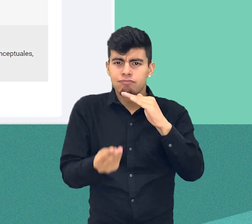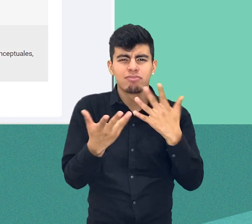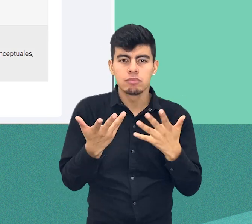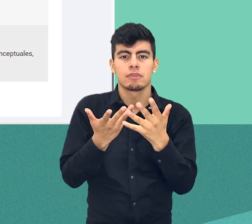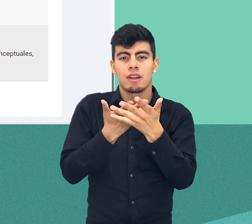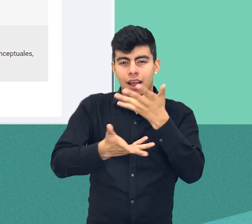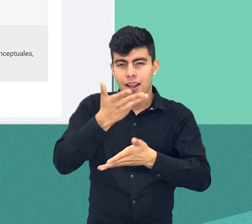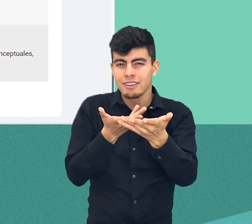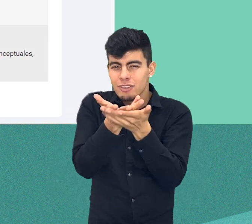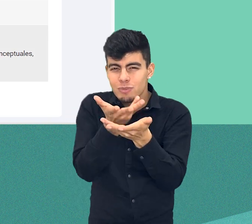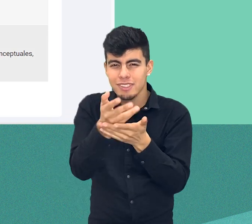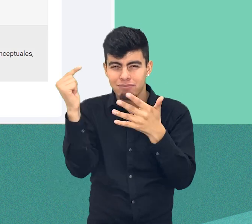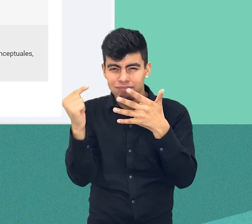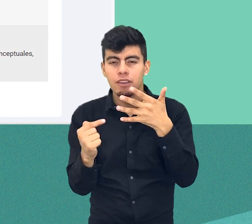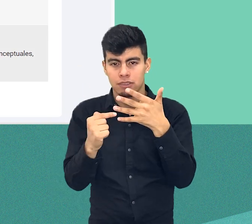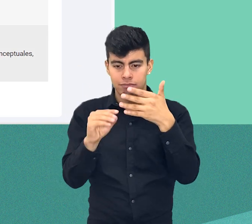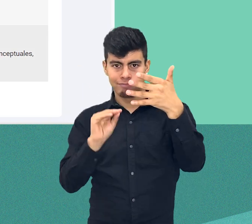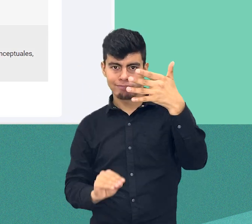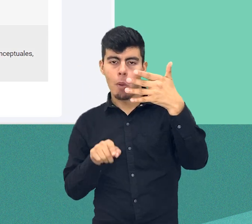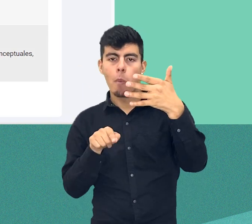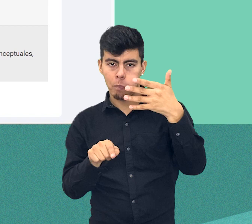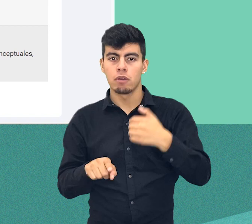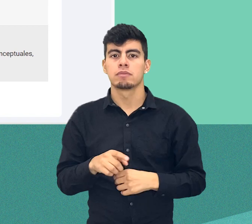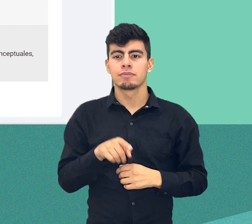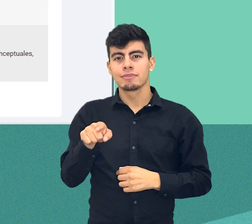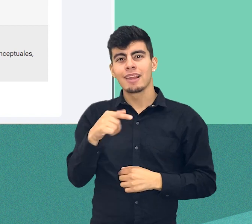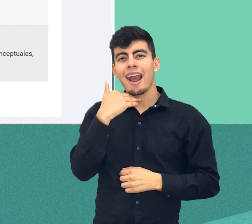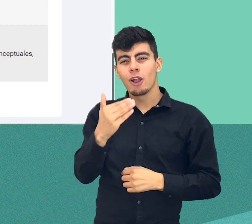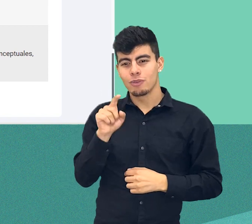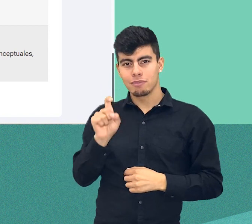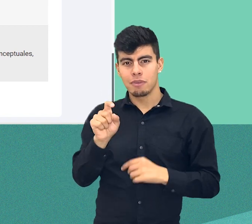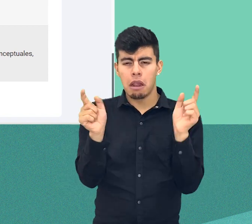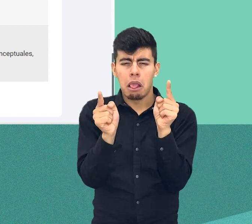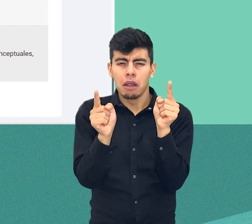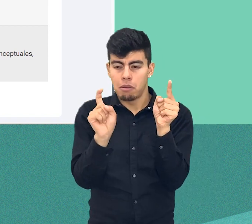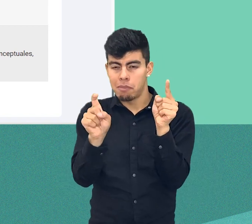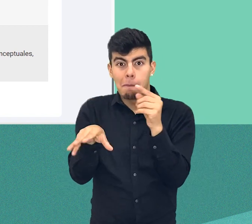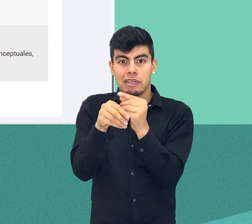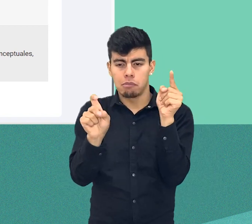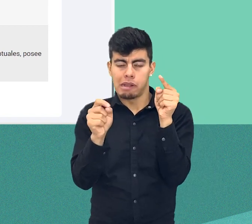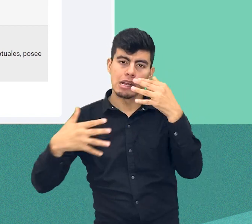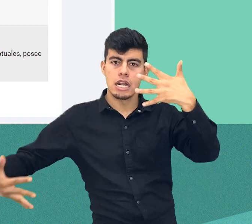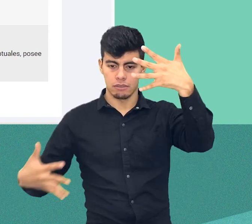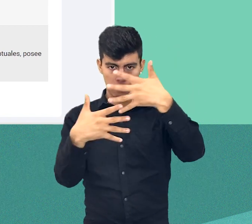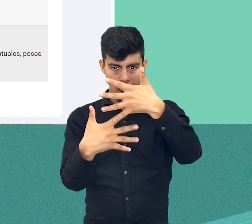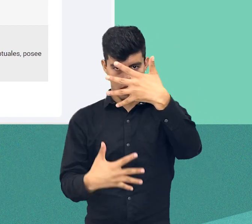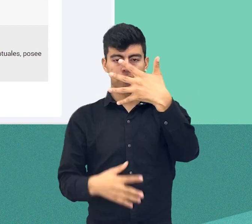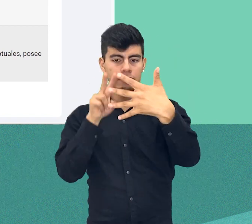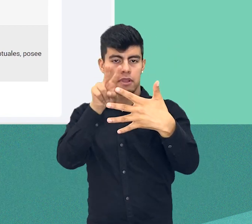retroalimentación. Para acceder a la retroalimentación completa, debemos hacer clic en el botón Ver completo.